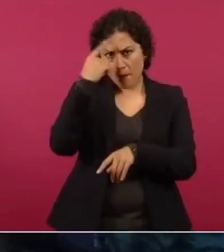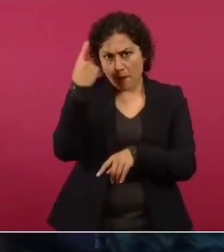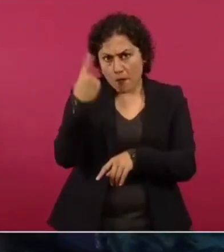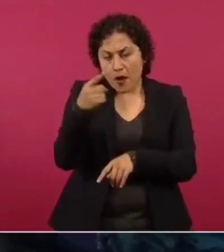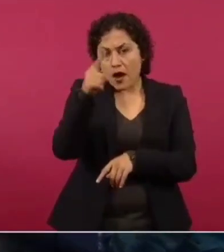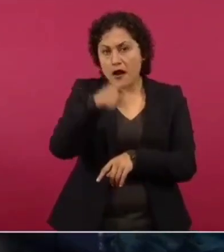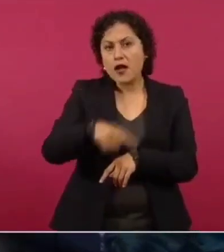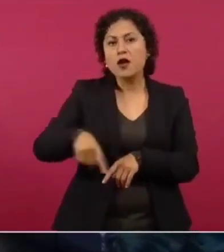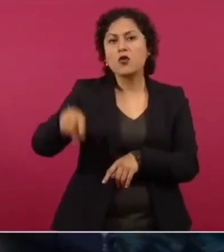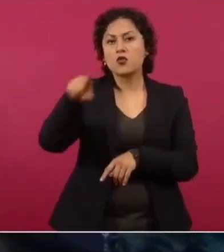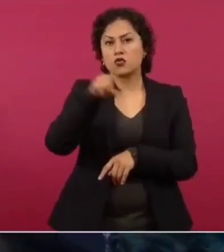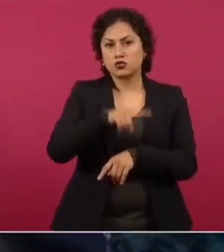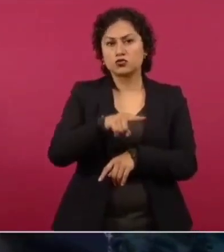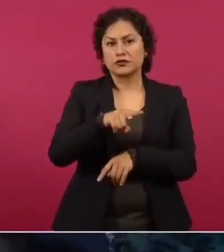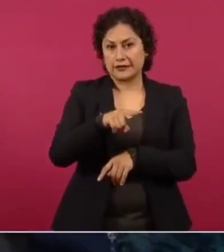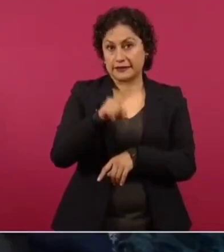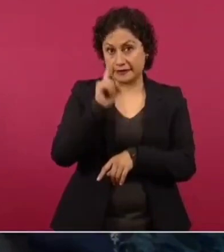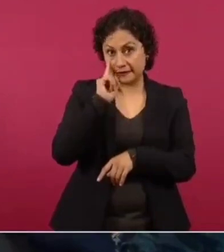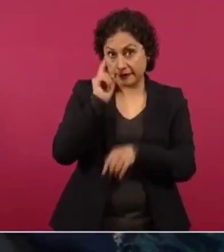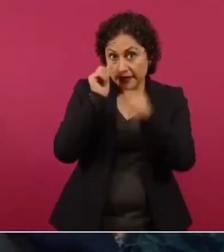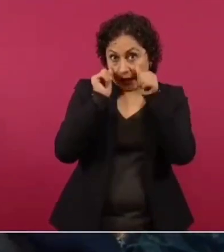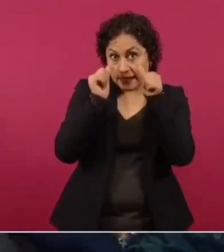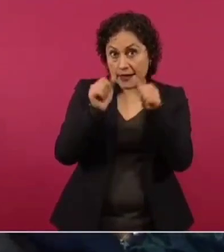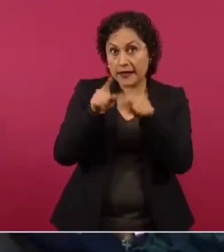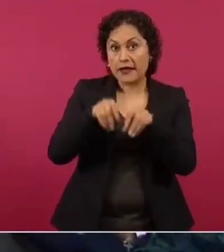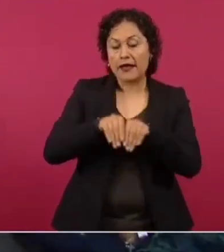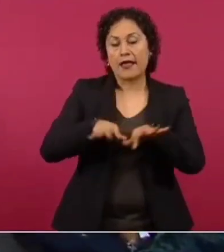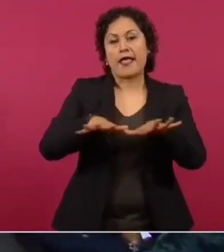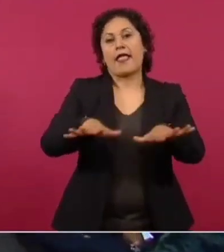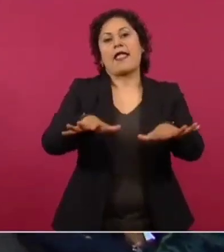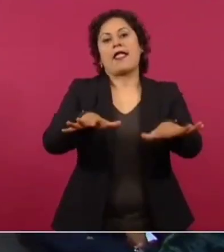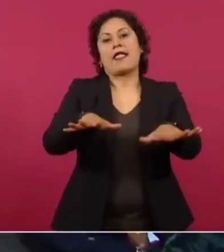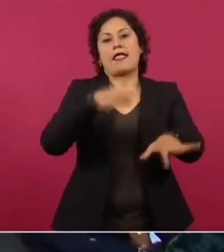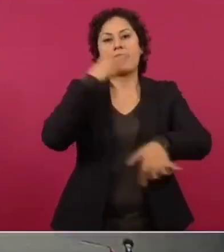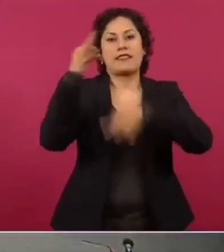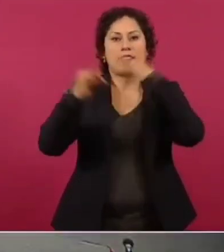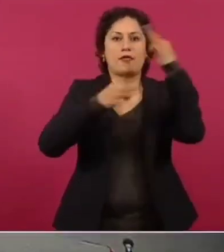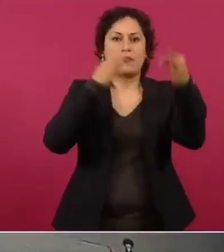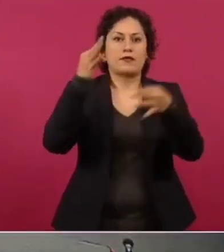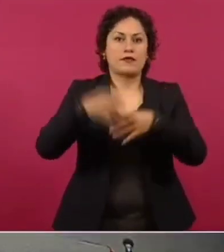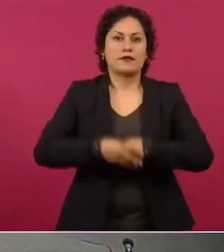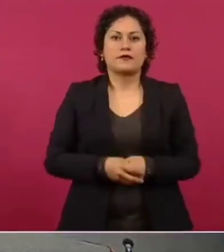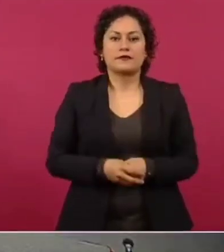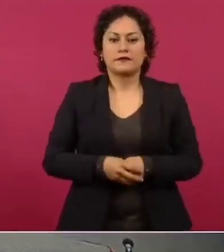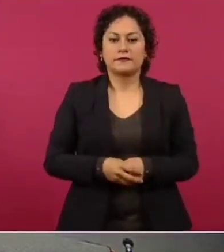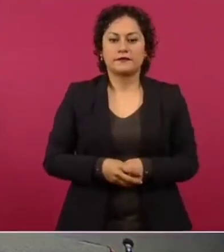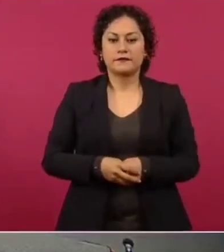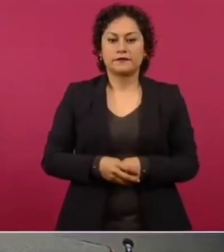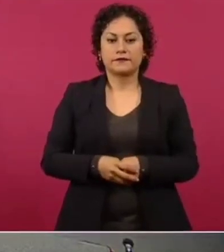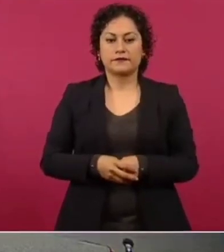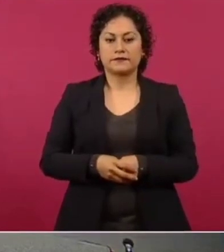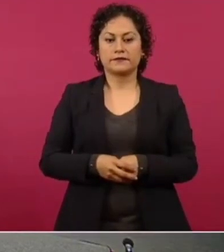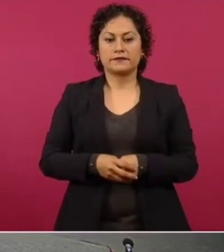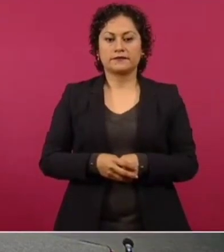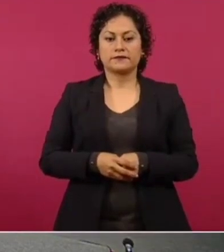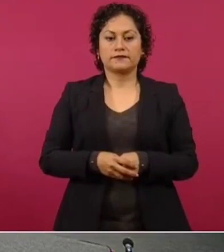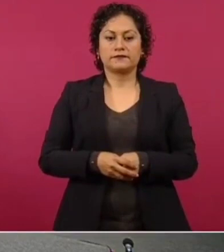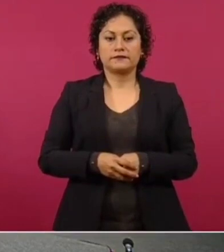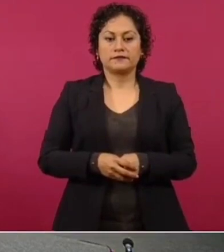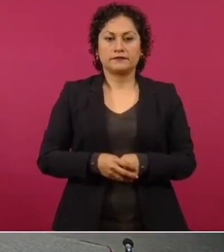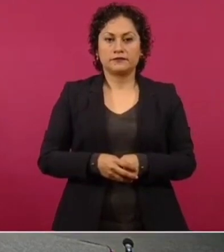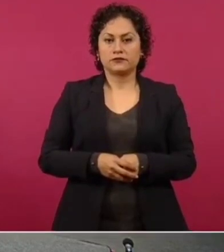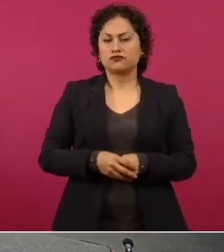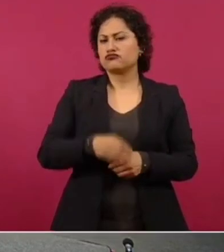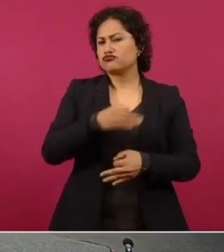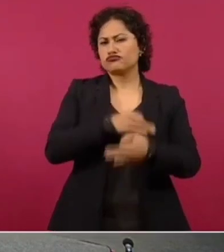el sensacionalismo, el amarillismo. A ver si no tienes ahí todos los